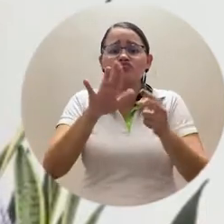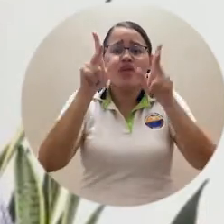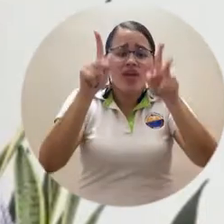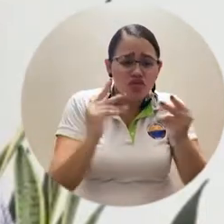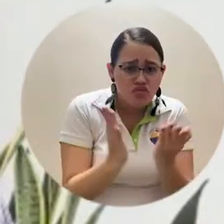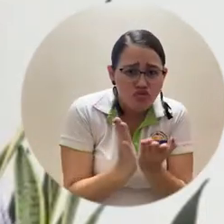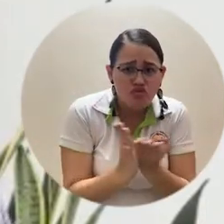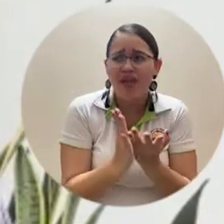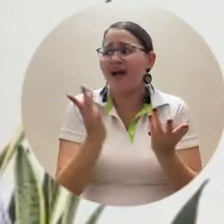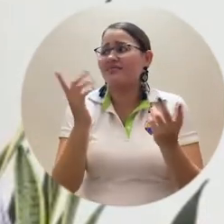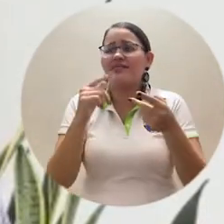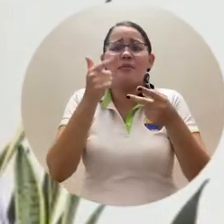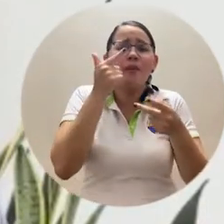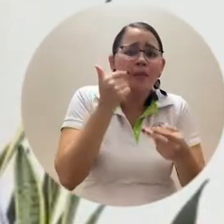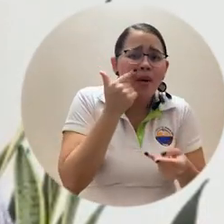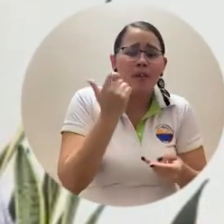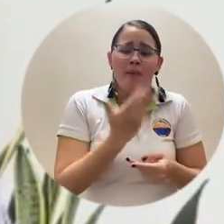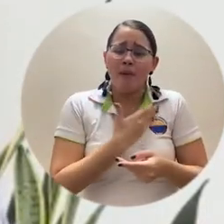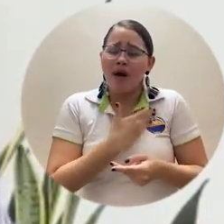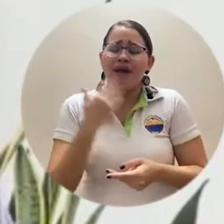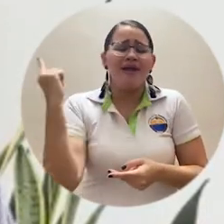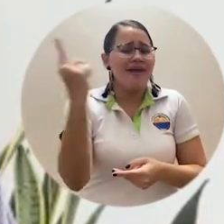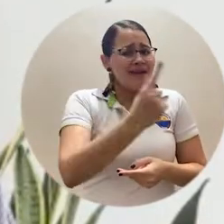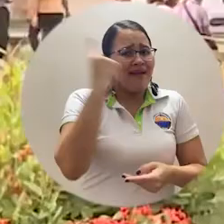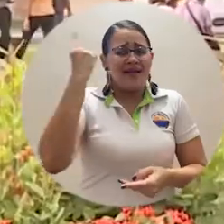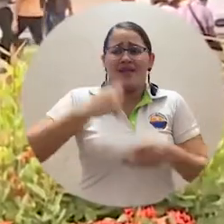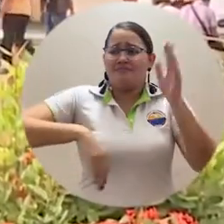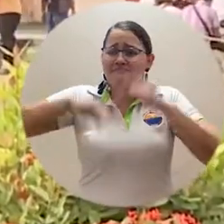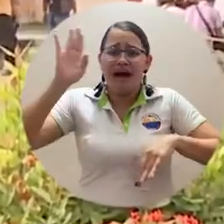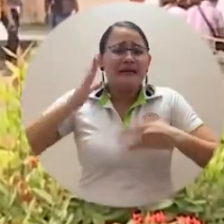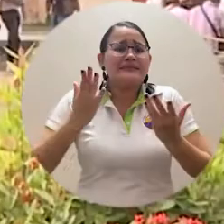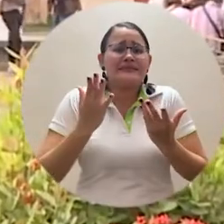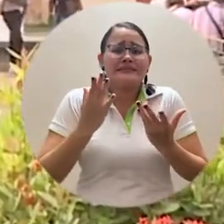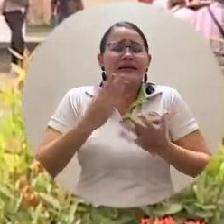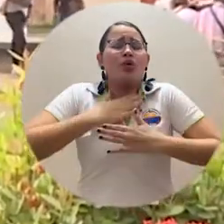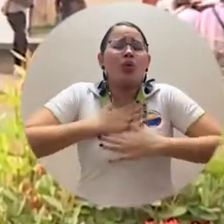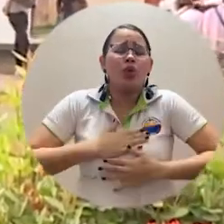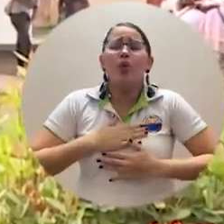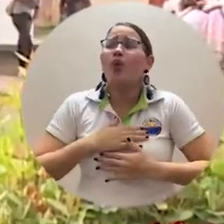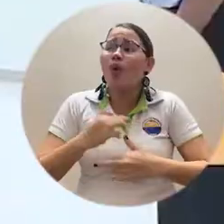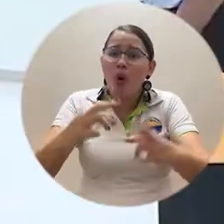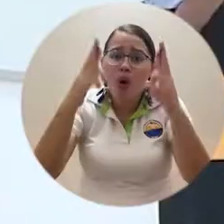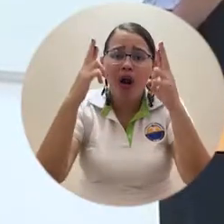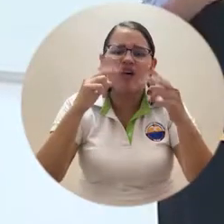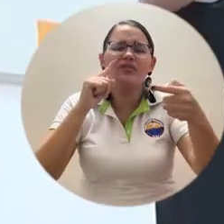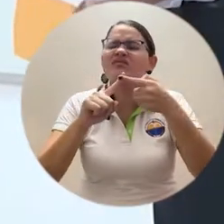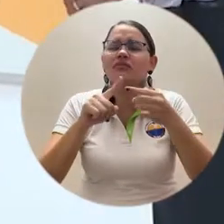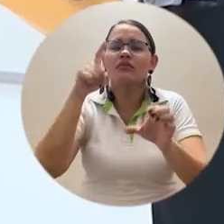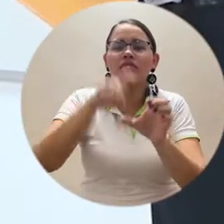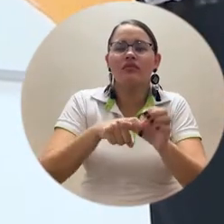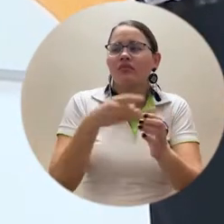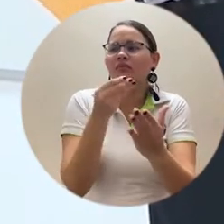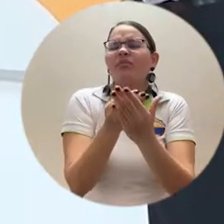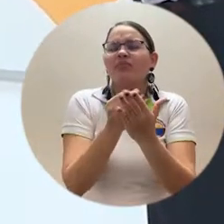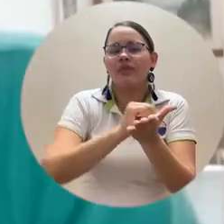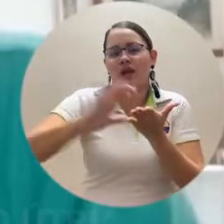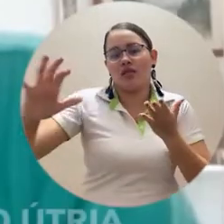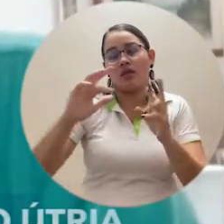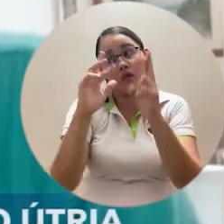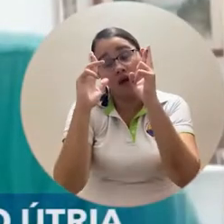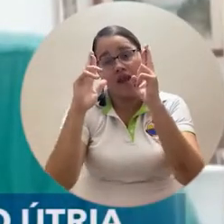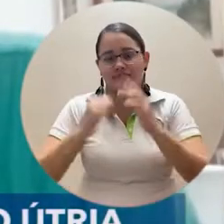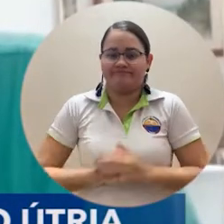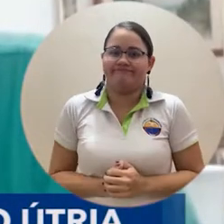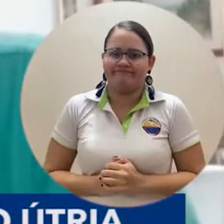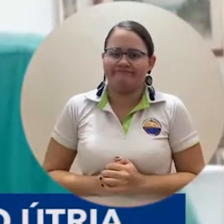miles de padres de familia que hoy en medio de la crisis agradecerían ese apoyo. Desconocer que